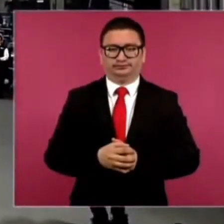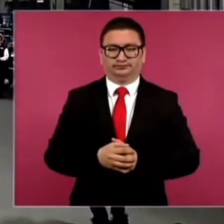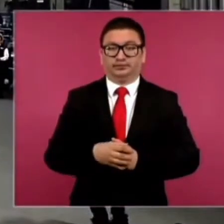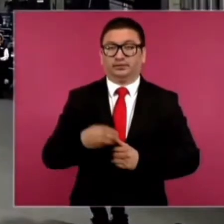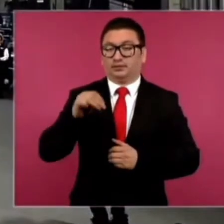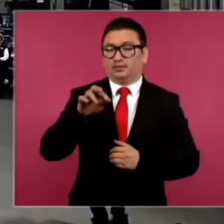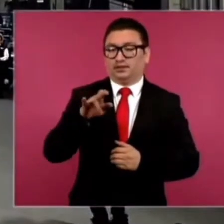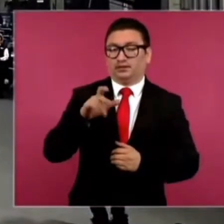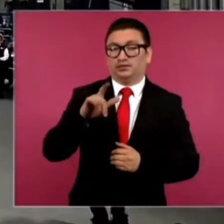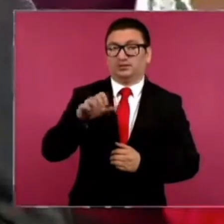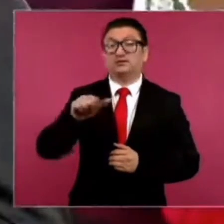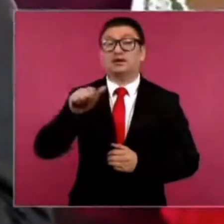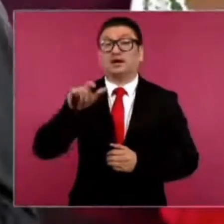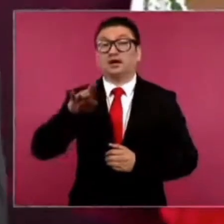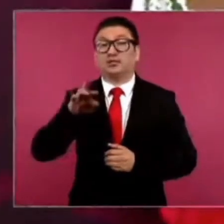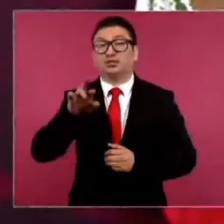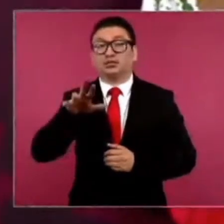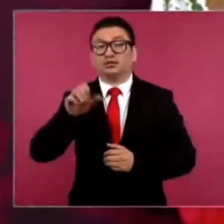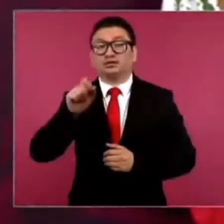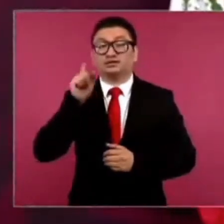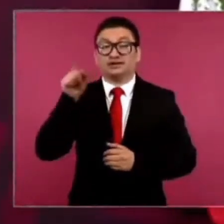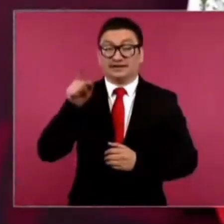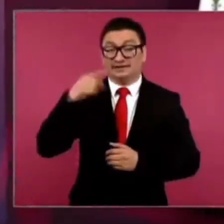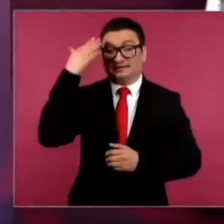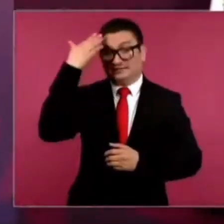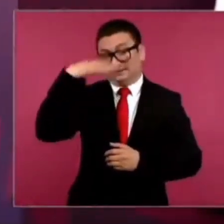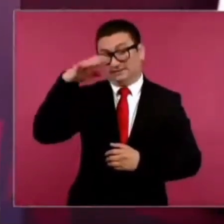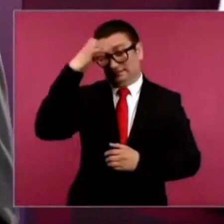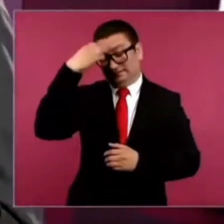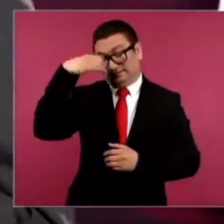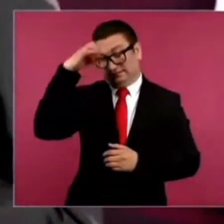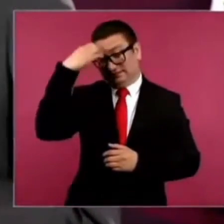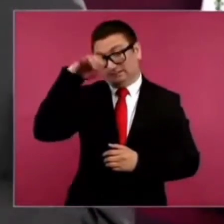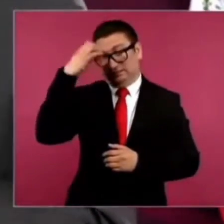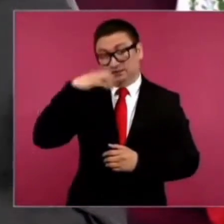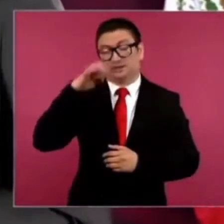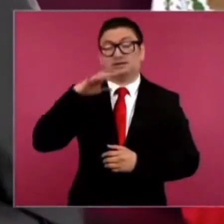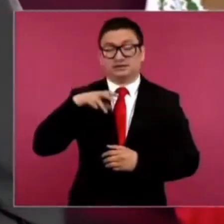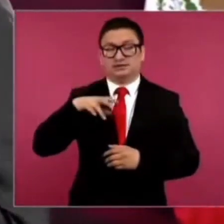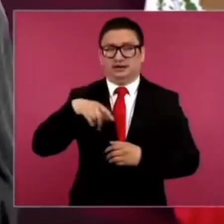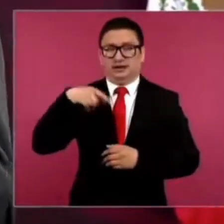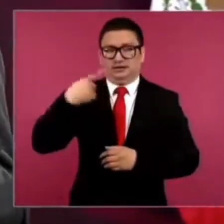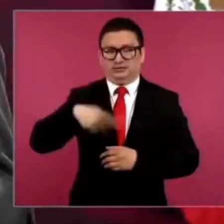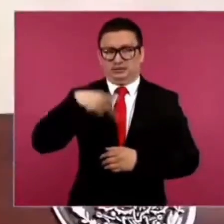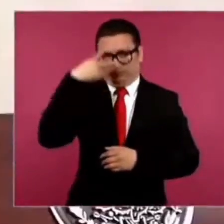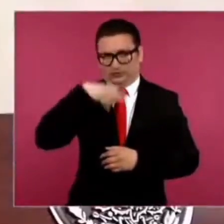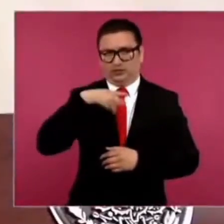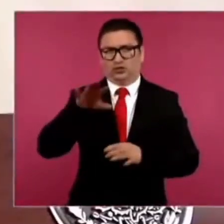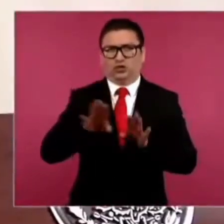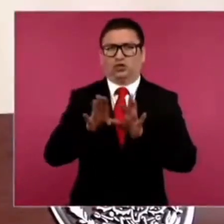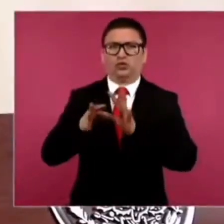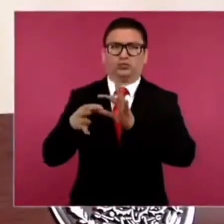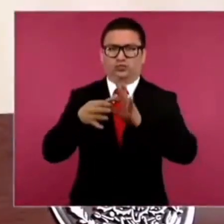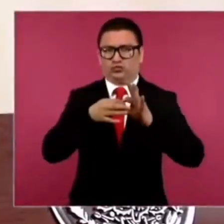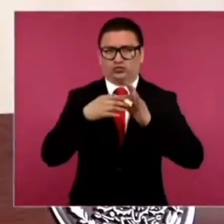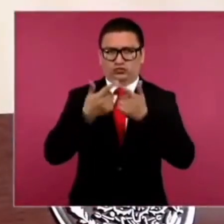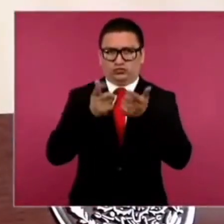María Lisa Alvores es de las que más sabe en México de cooperativas,